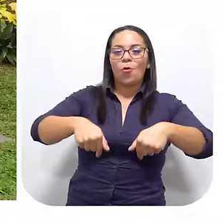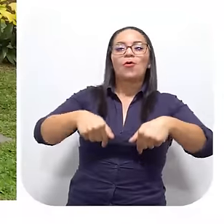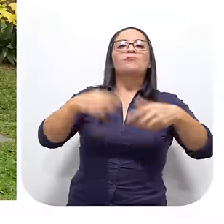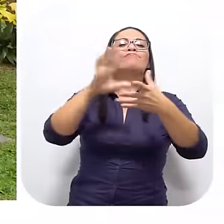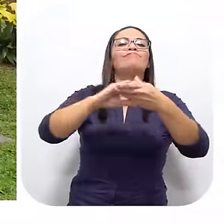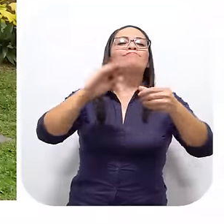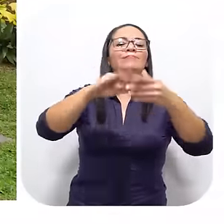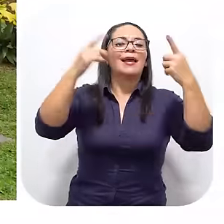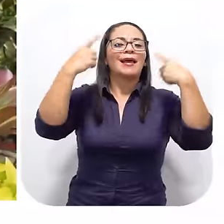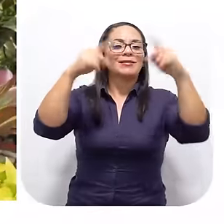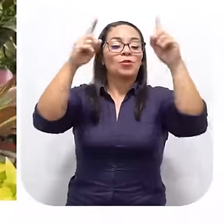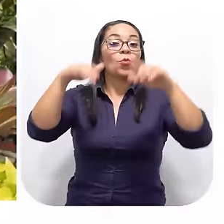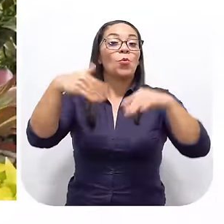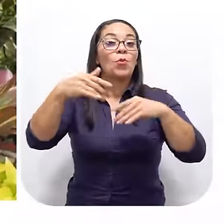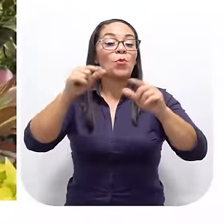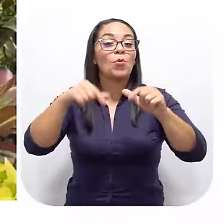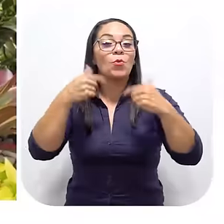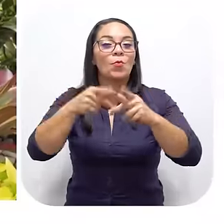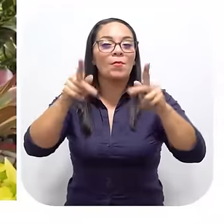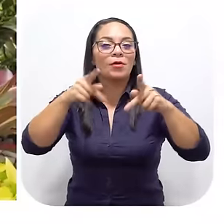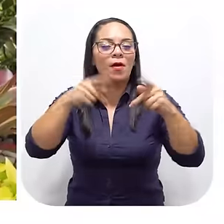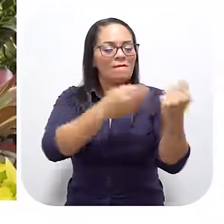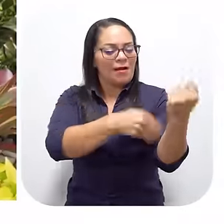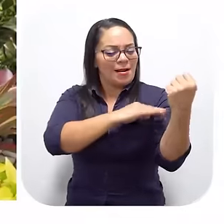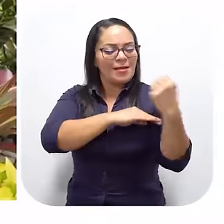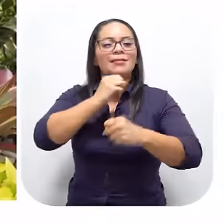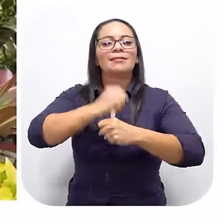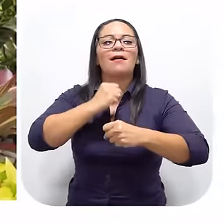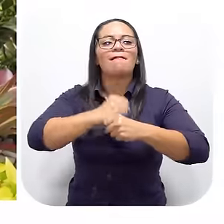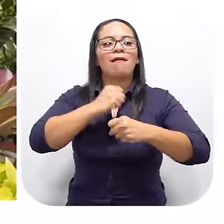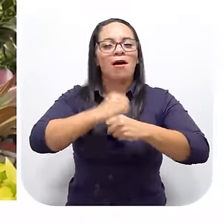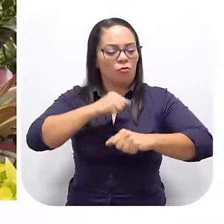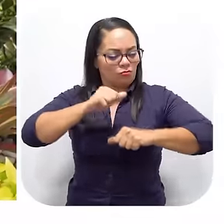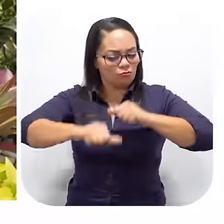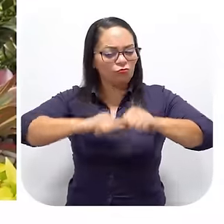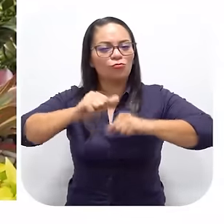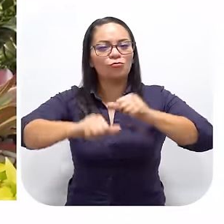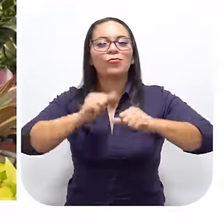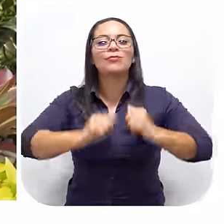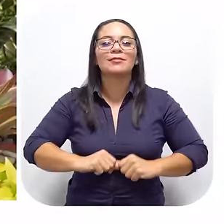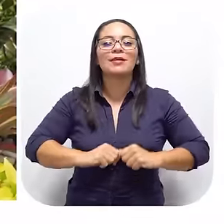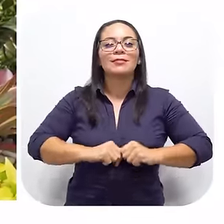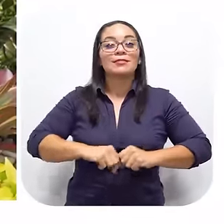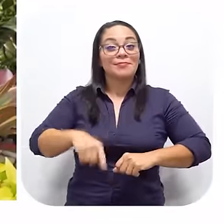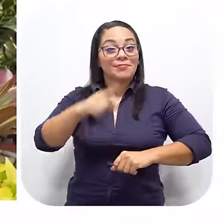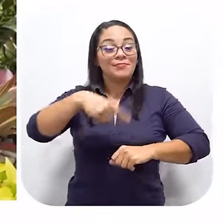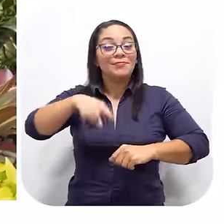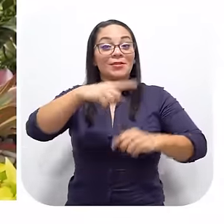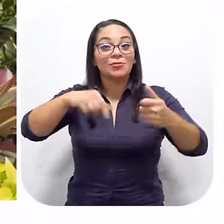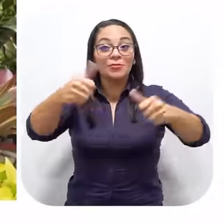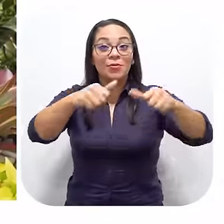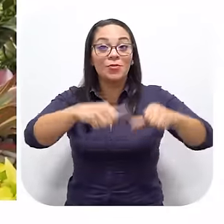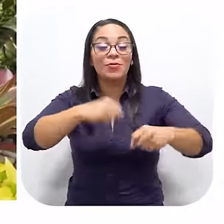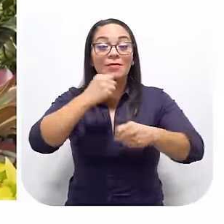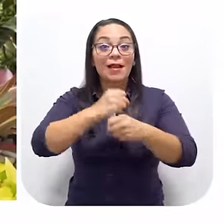El éxito De cuando un grupo De personas valientes Trabajadoras Empunchadas Se pone